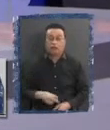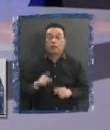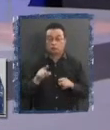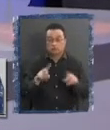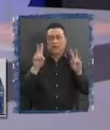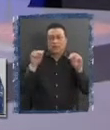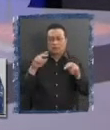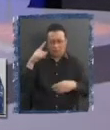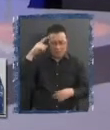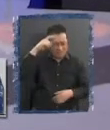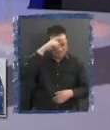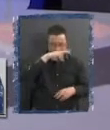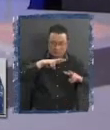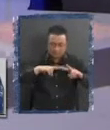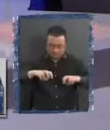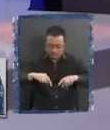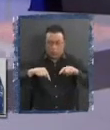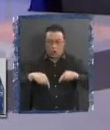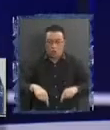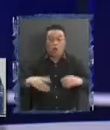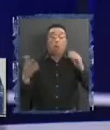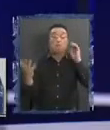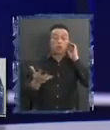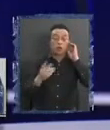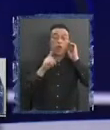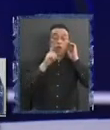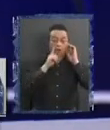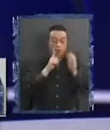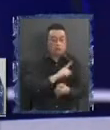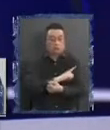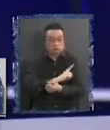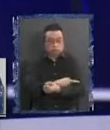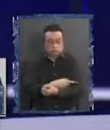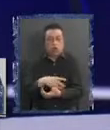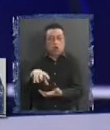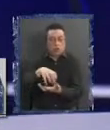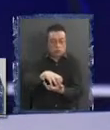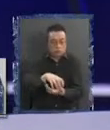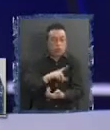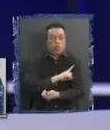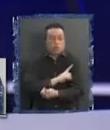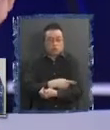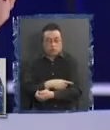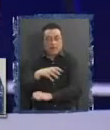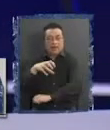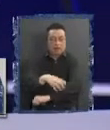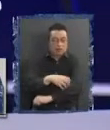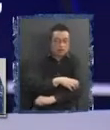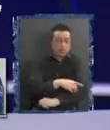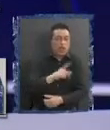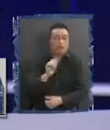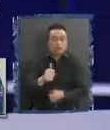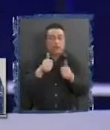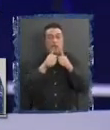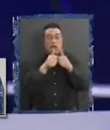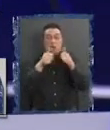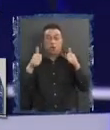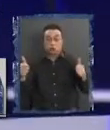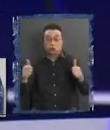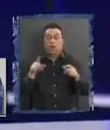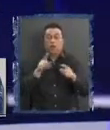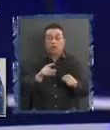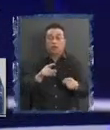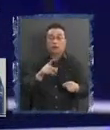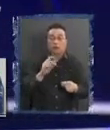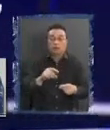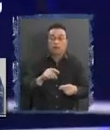de analizarlo hoy día, porque están las atribuciones de competencias de las comunas, de las regiones y de las autoridades... Y los territorios autónomos